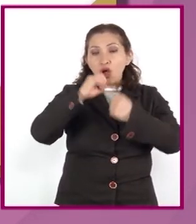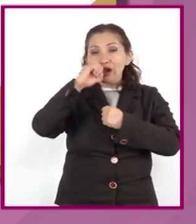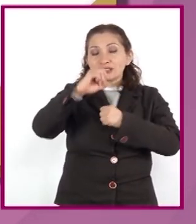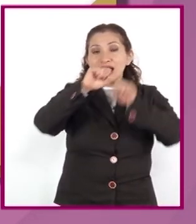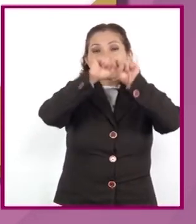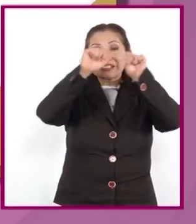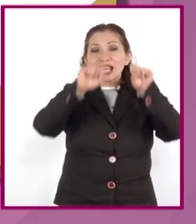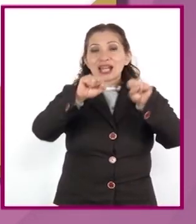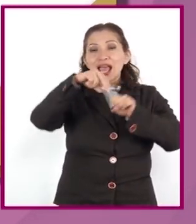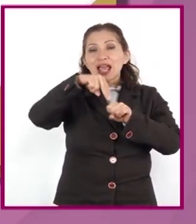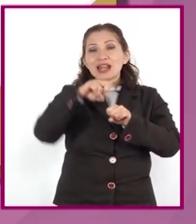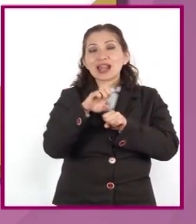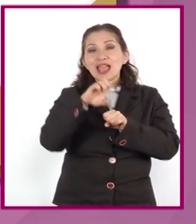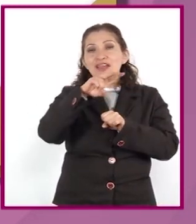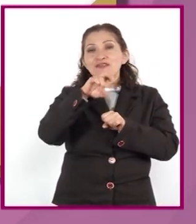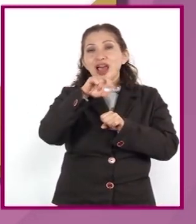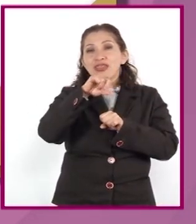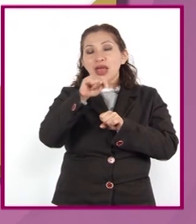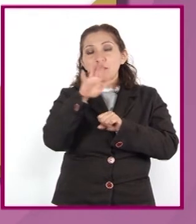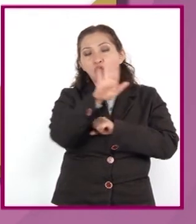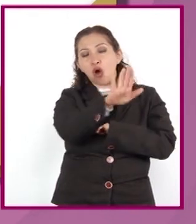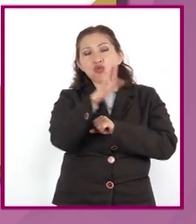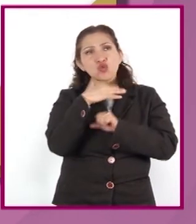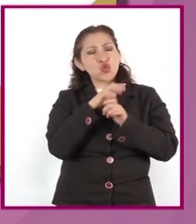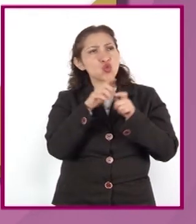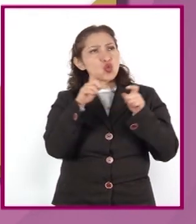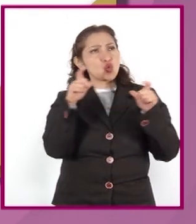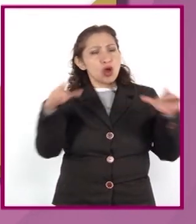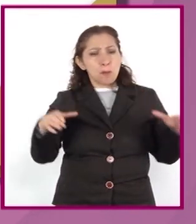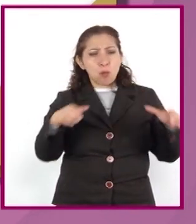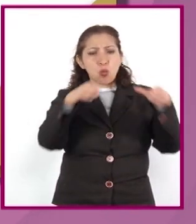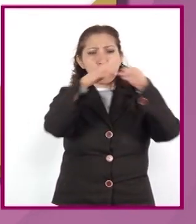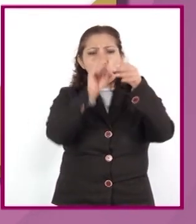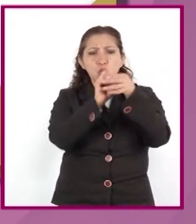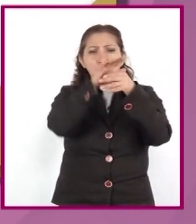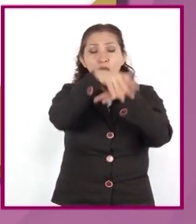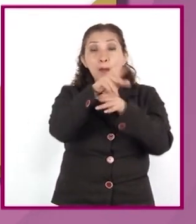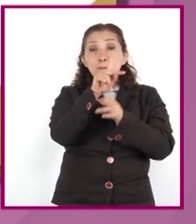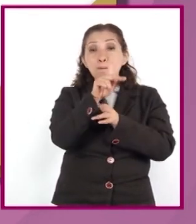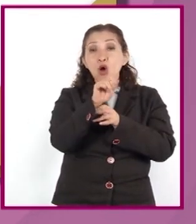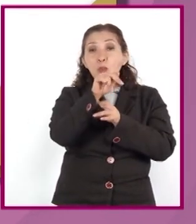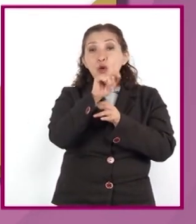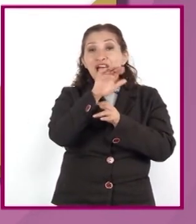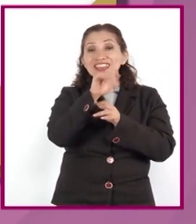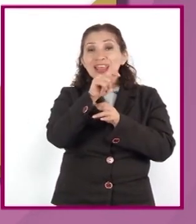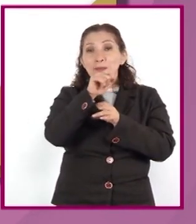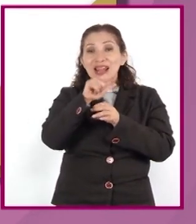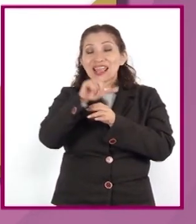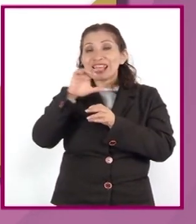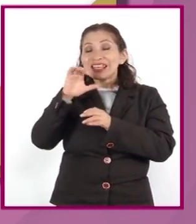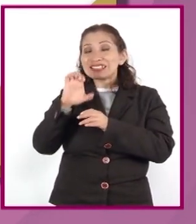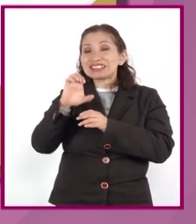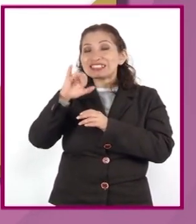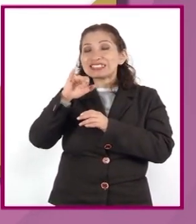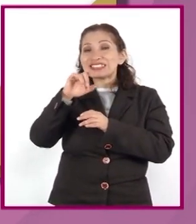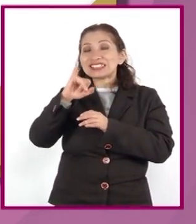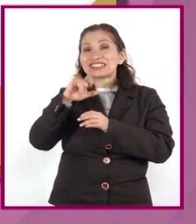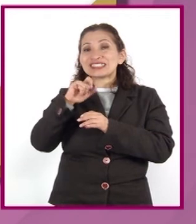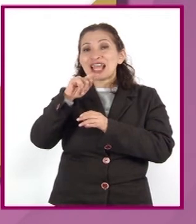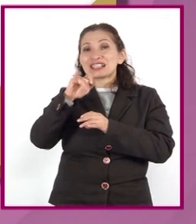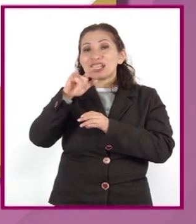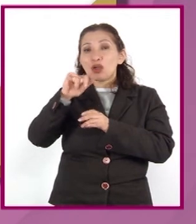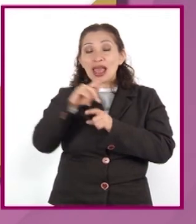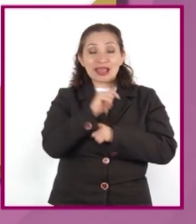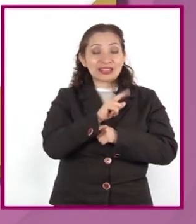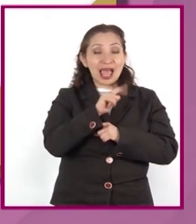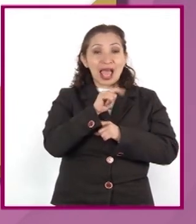Sierra Nevada, caracterizada por sus imponentes volcanes, el Popocatépetl e Iztazíhuatl, Tlaloc